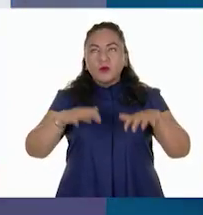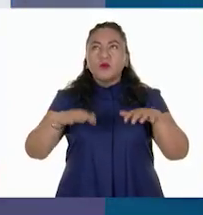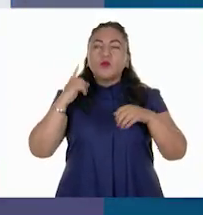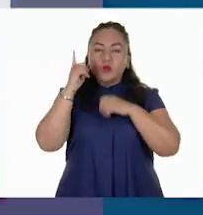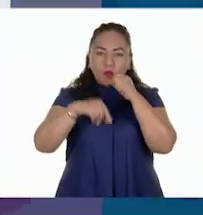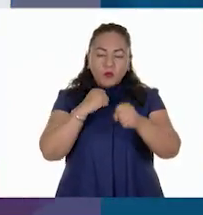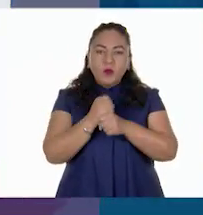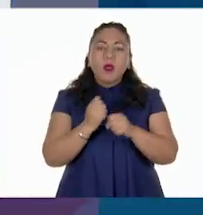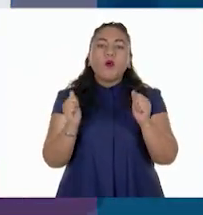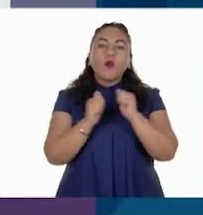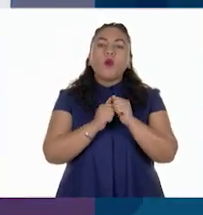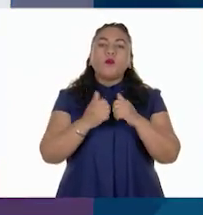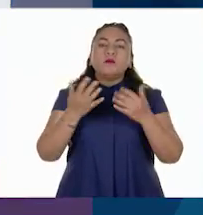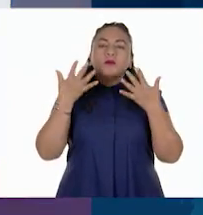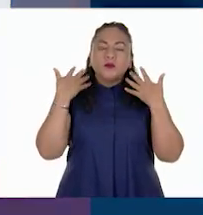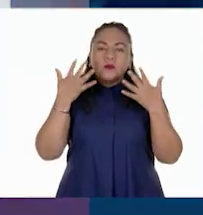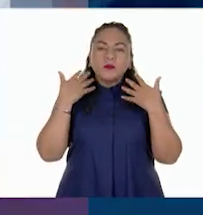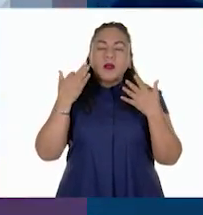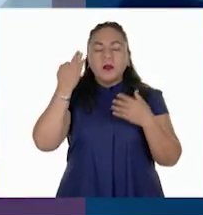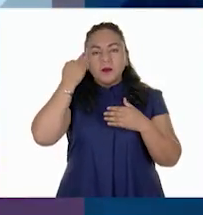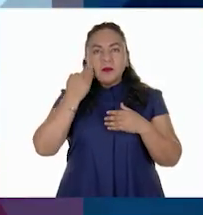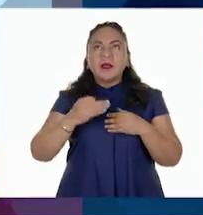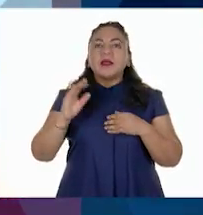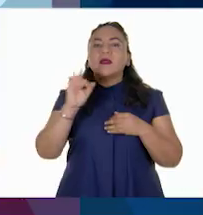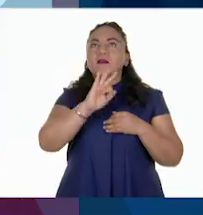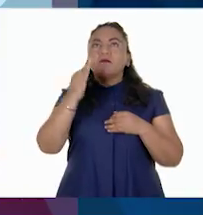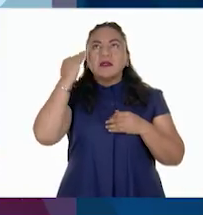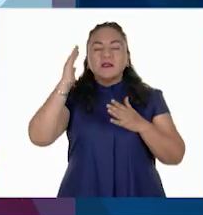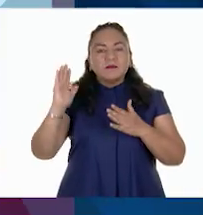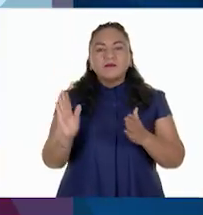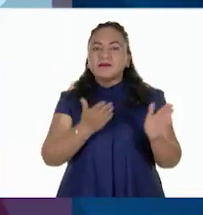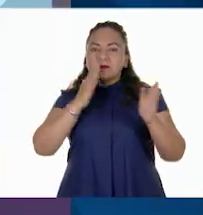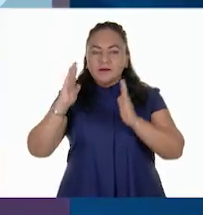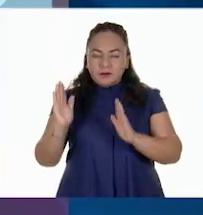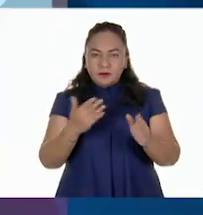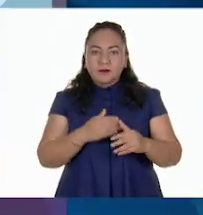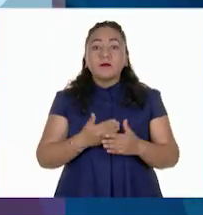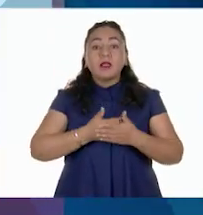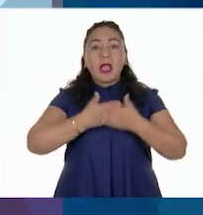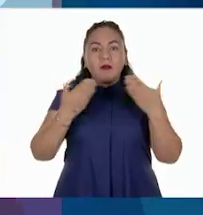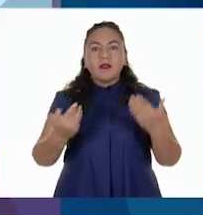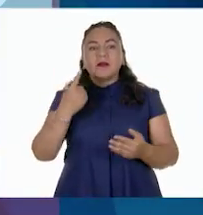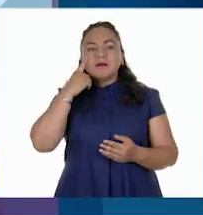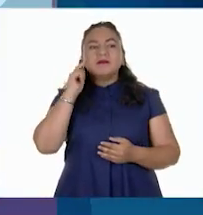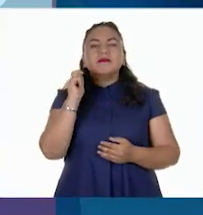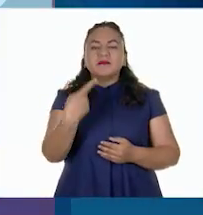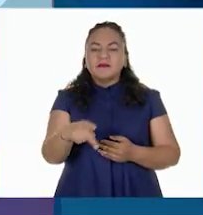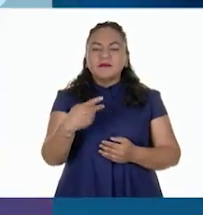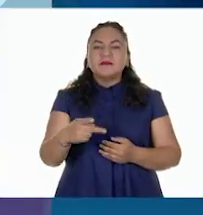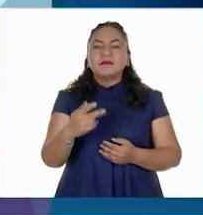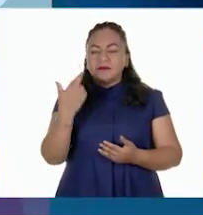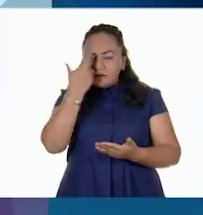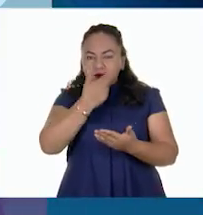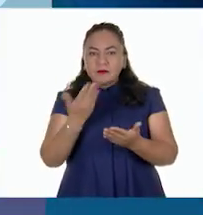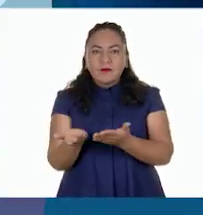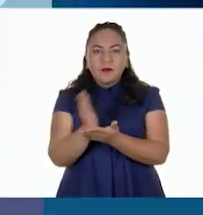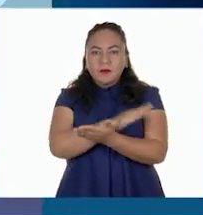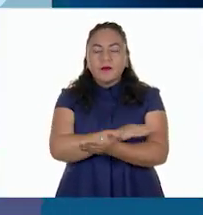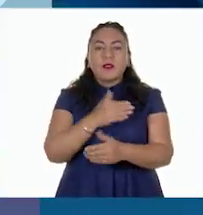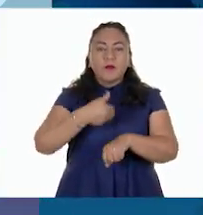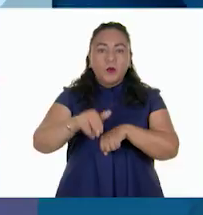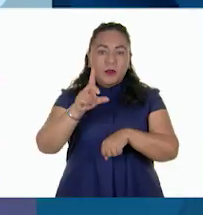con lluvias estacionales. Ahora, vamos a revisar la hidrografía en la página 39